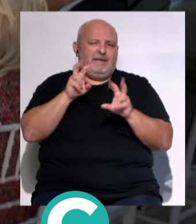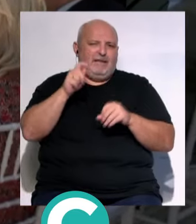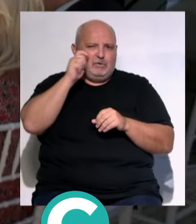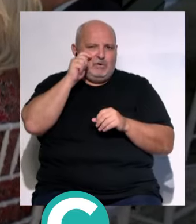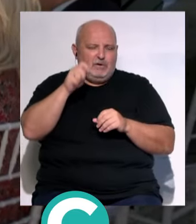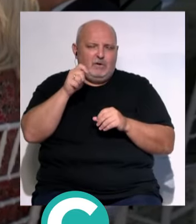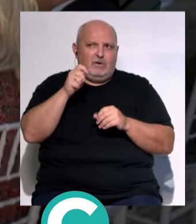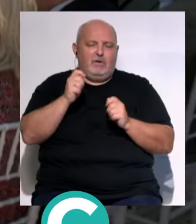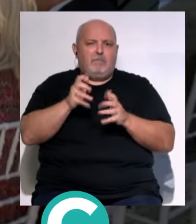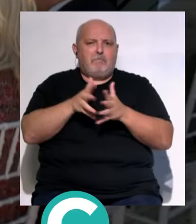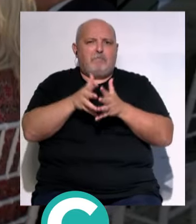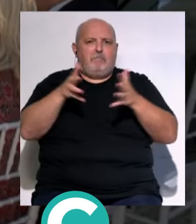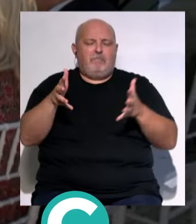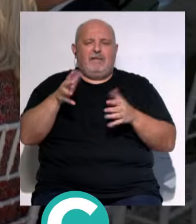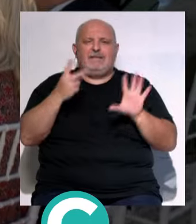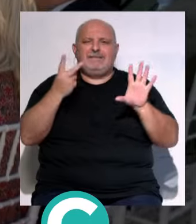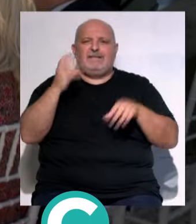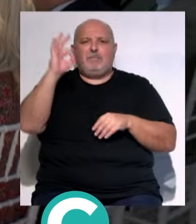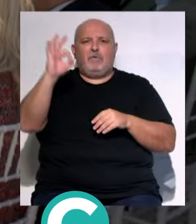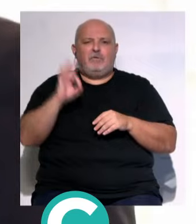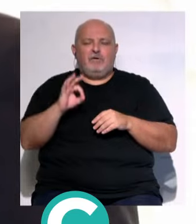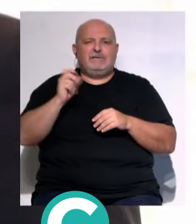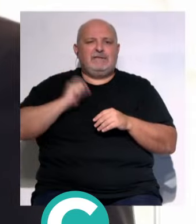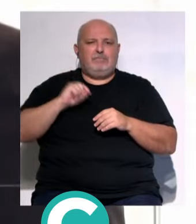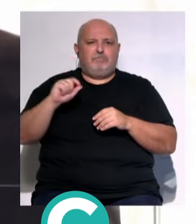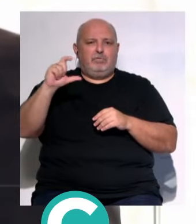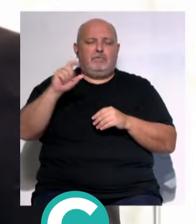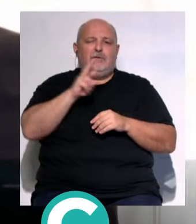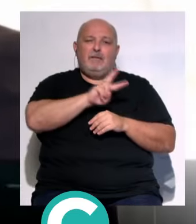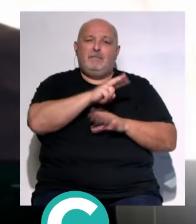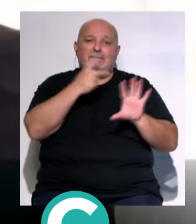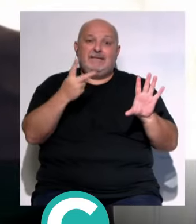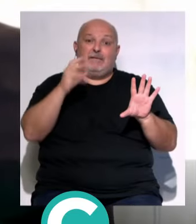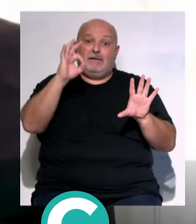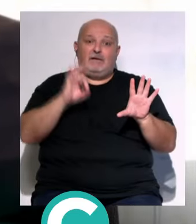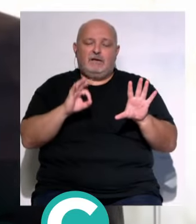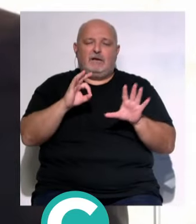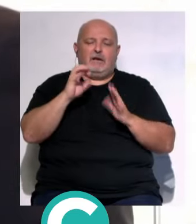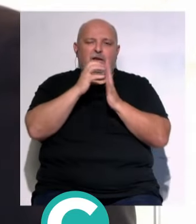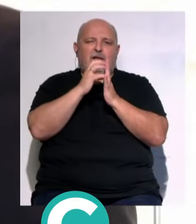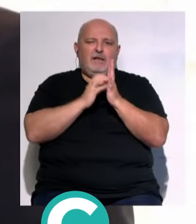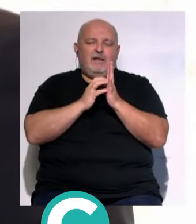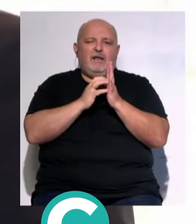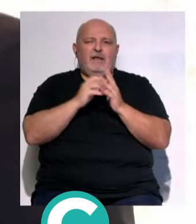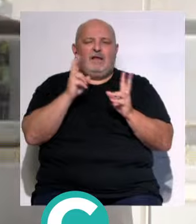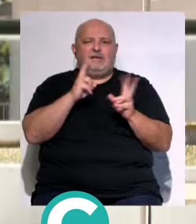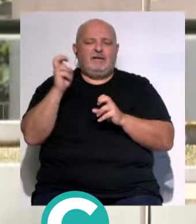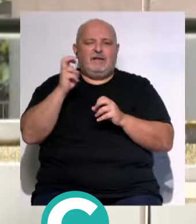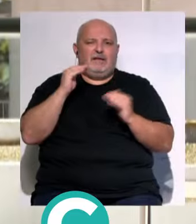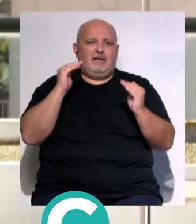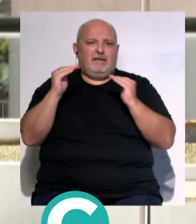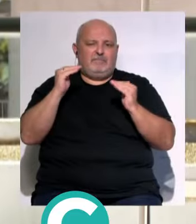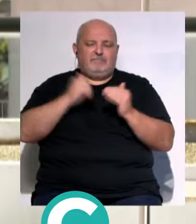turístico... ...con un incremento del 7% en los salarios... ...y un 27% de reducción... ...de la tasa de